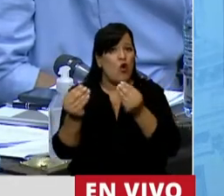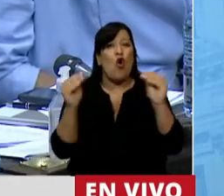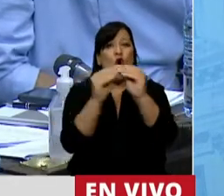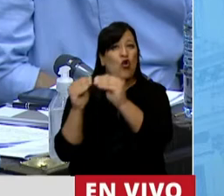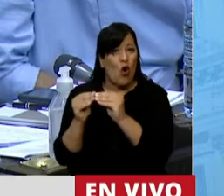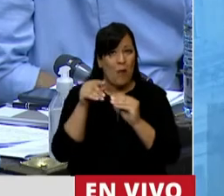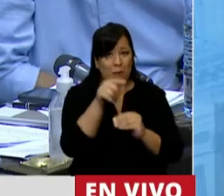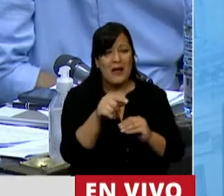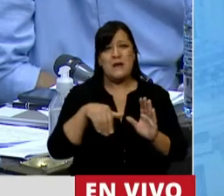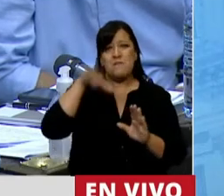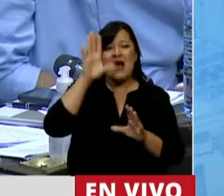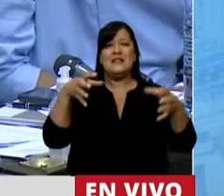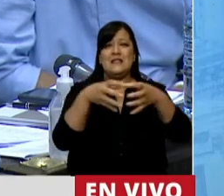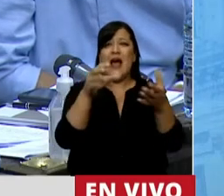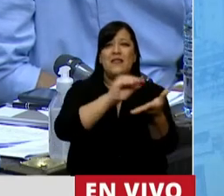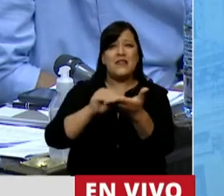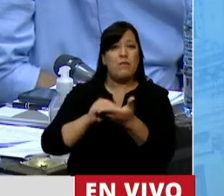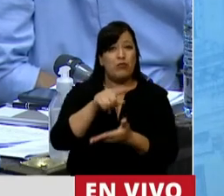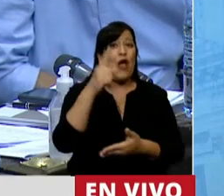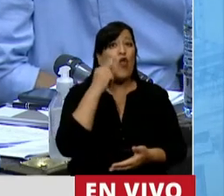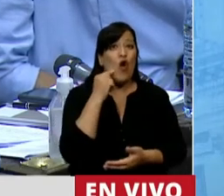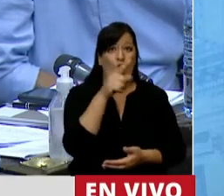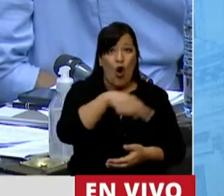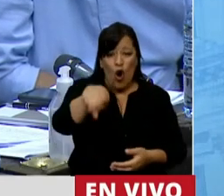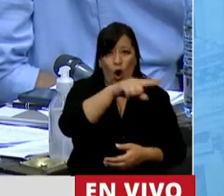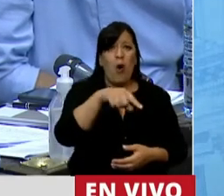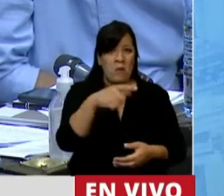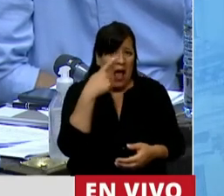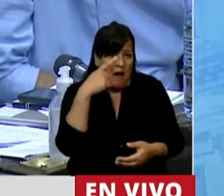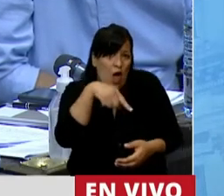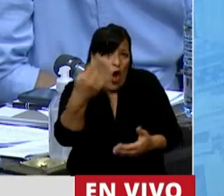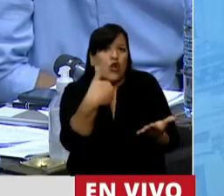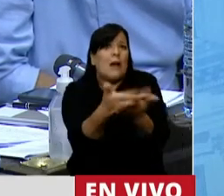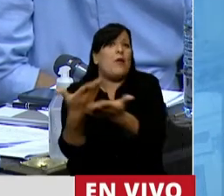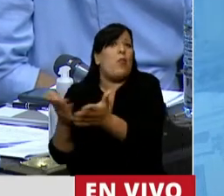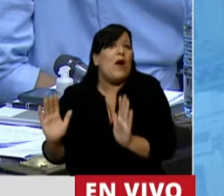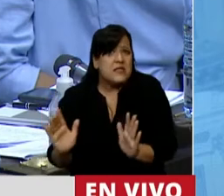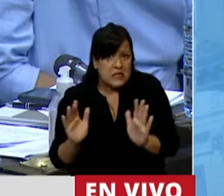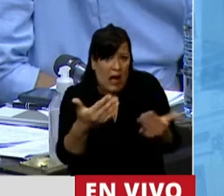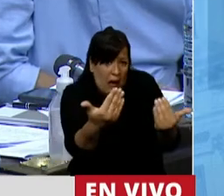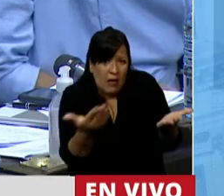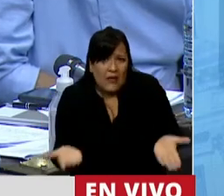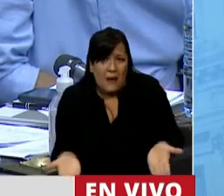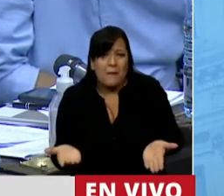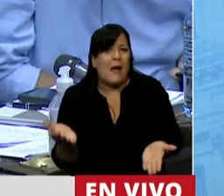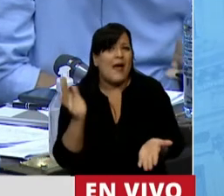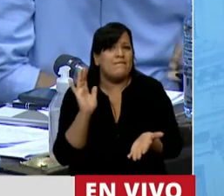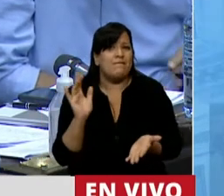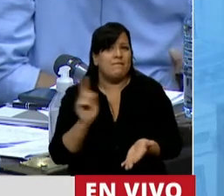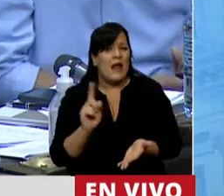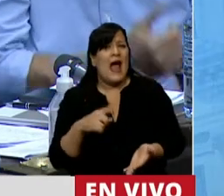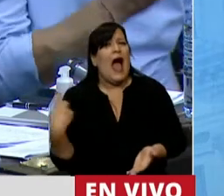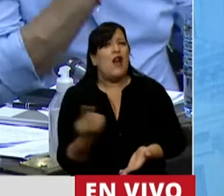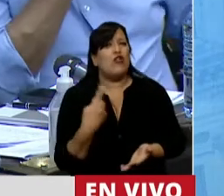particularmente compañeros diputados, hubieran traído otras propuestas alternativas que no significaran que